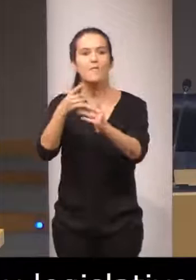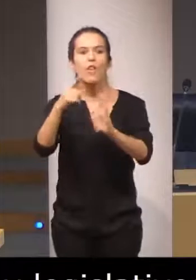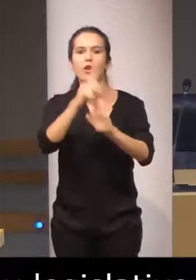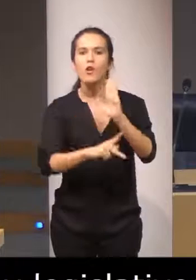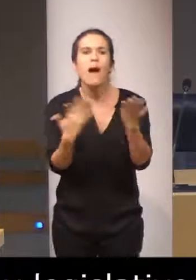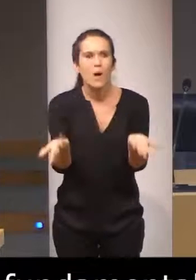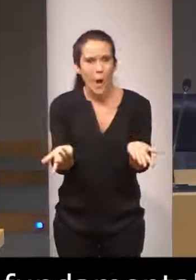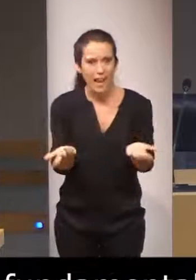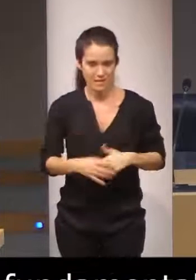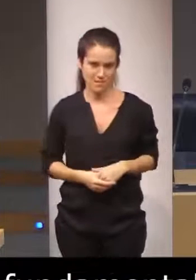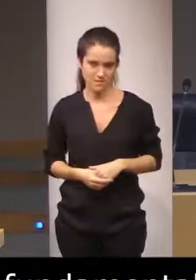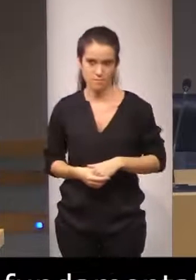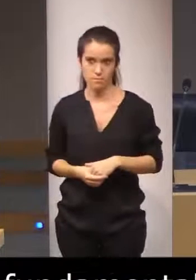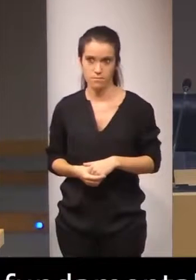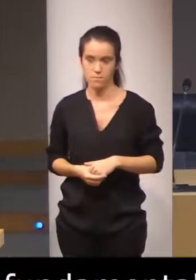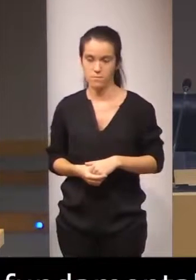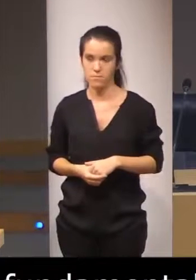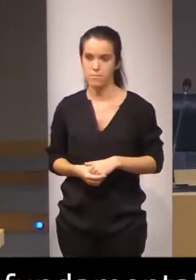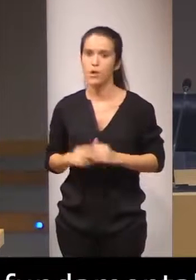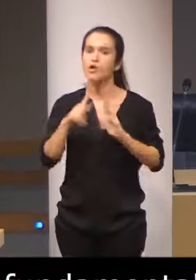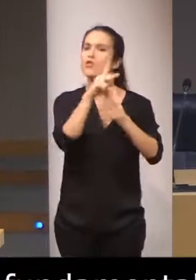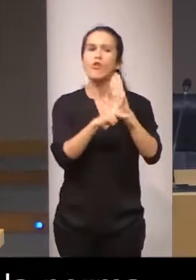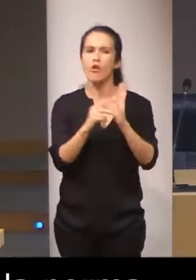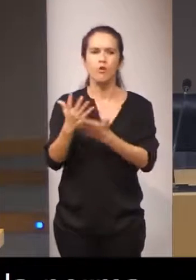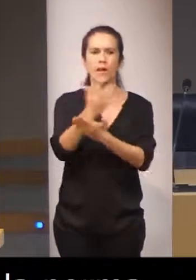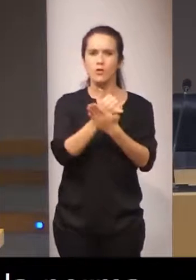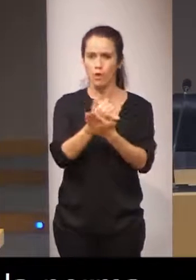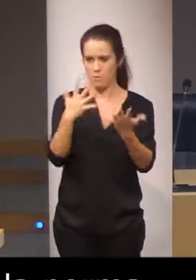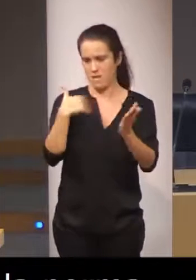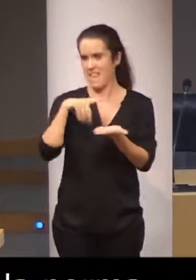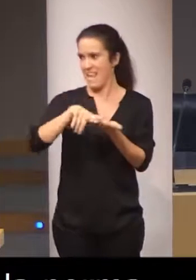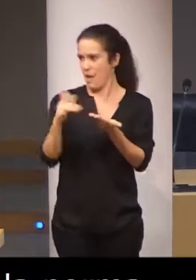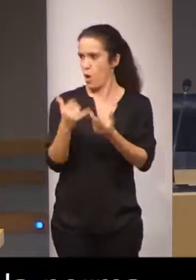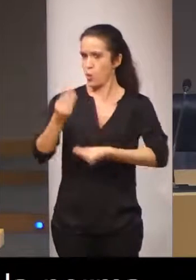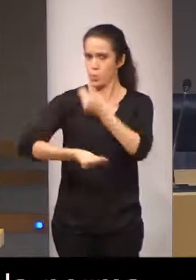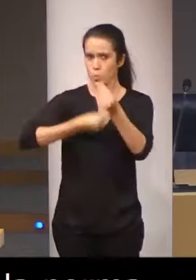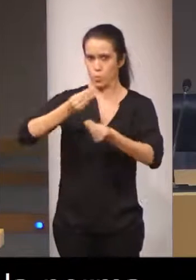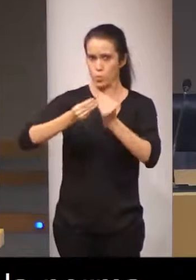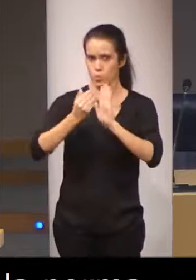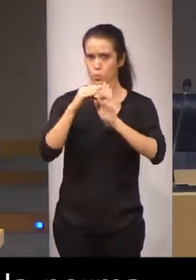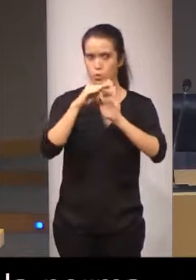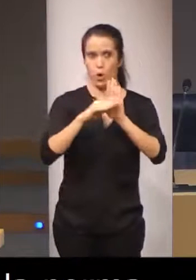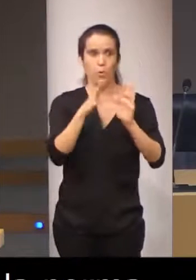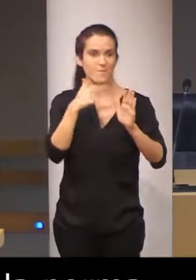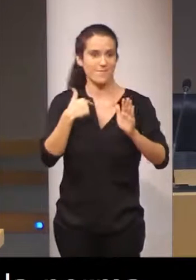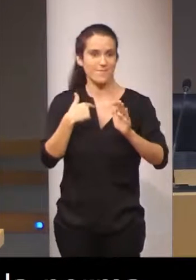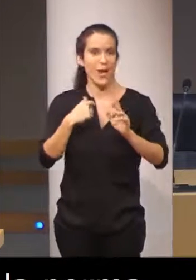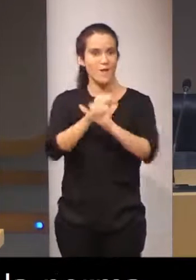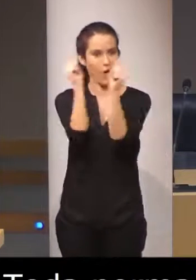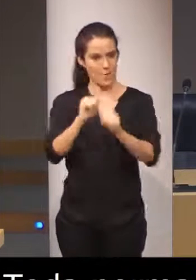Toda norma, aunque utiliza el lenguaje, porque es, diríamos, nuestra orma